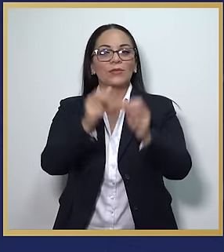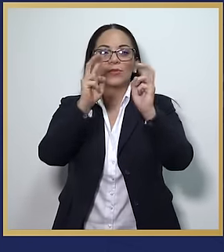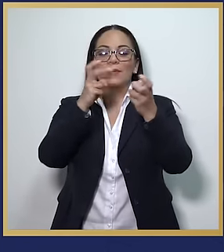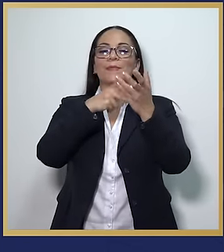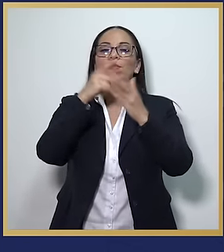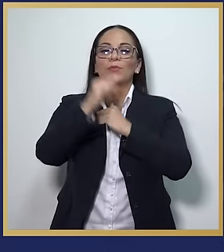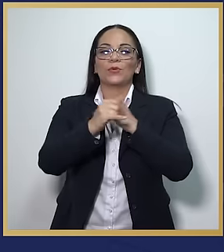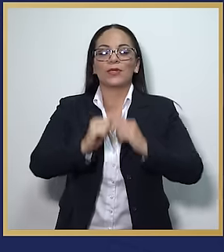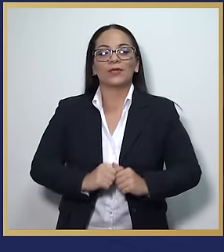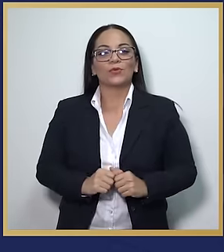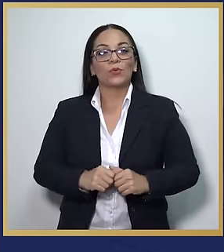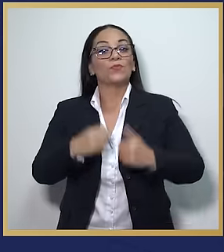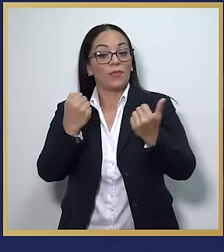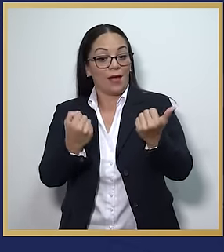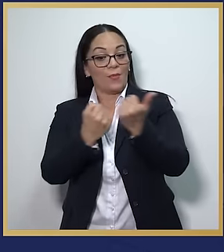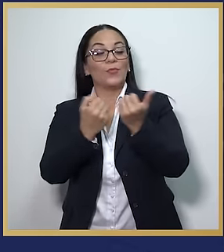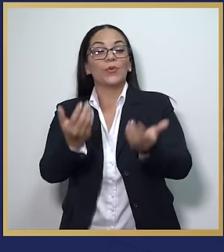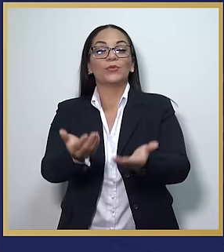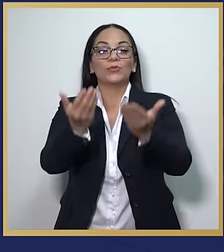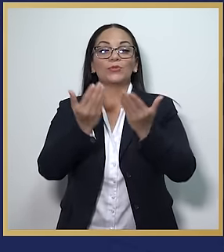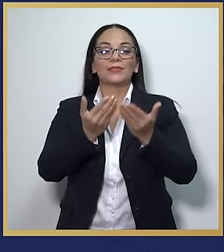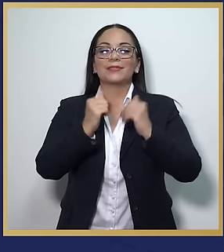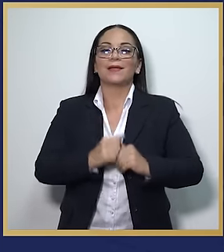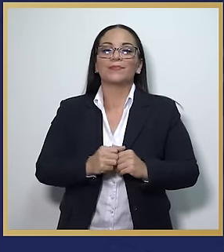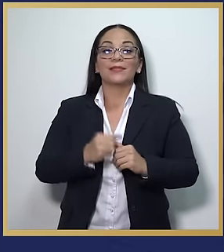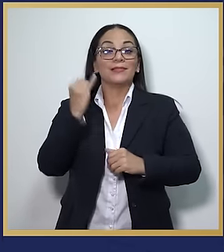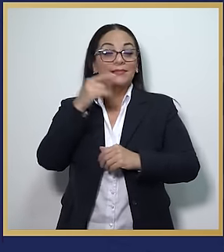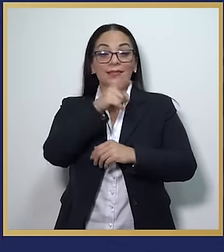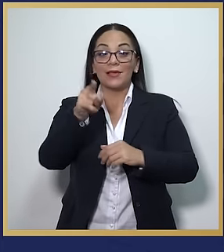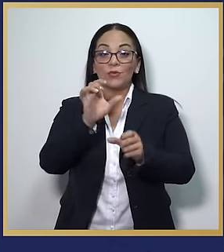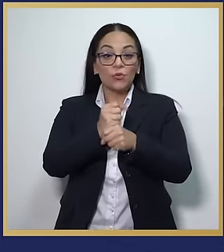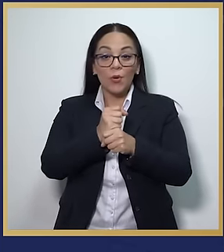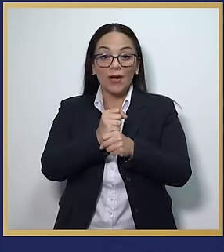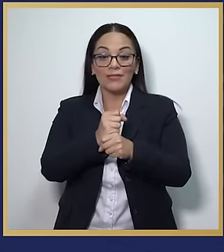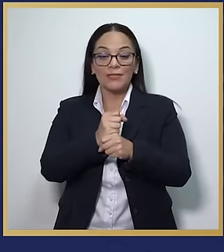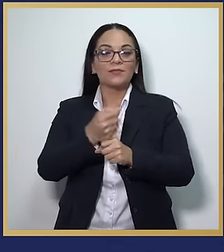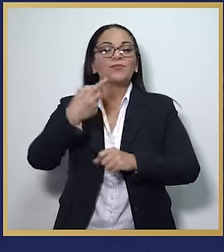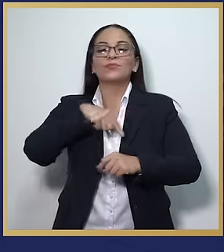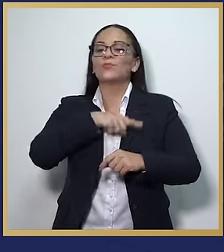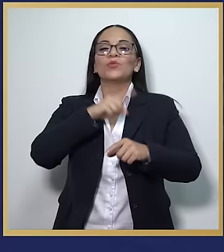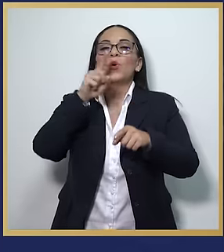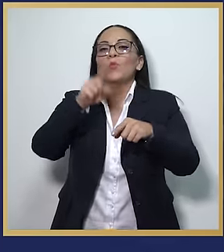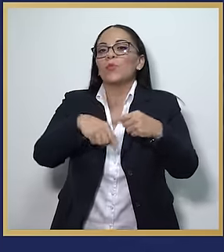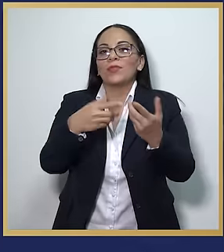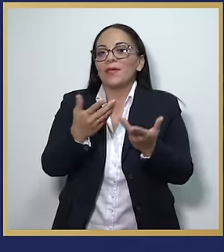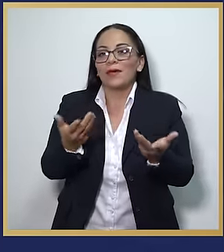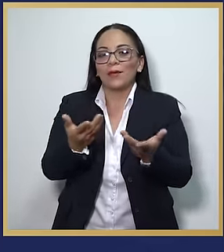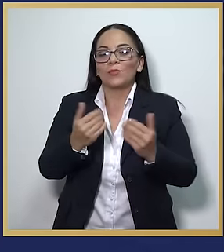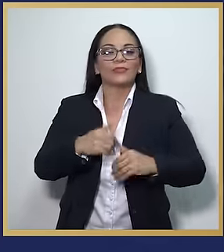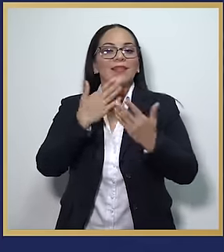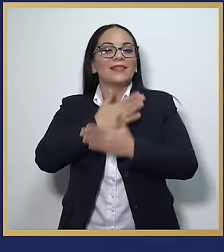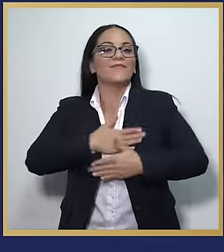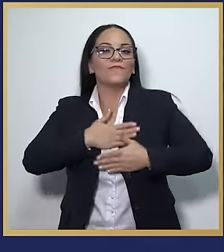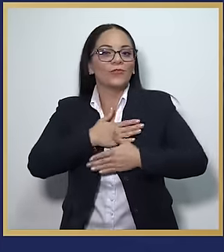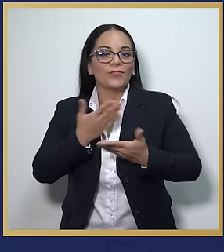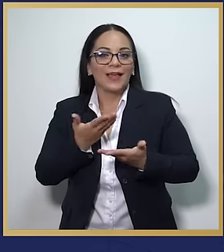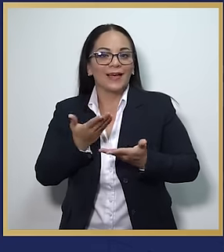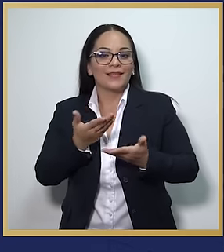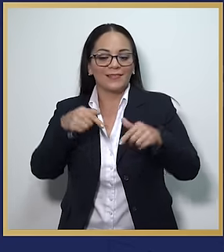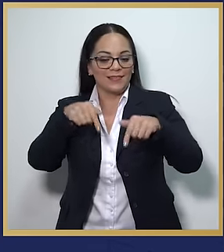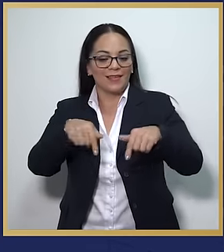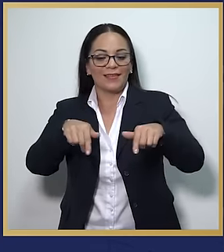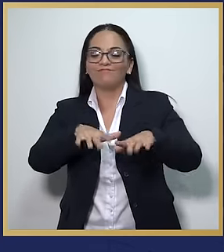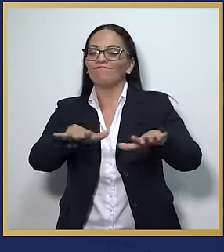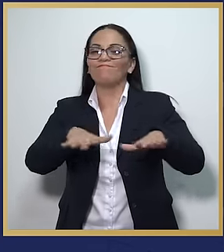sobre lo del proyecto, apoyo que ellos nos han dado porque si no hubiera sido de esa manera no estuviéramos disfrutando